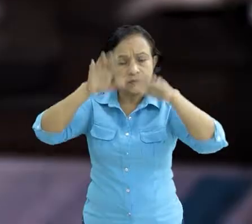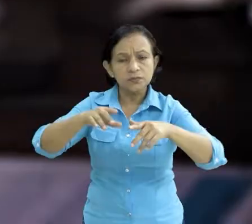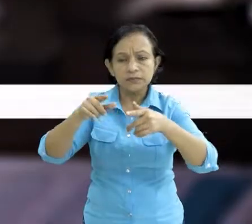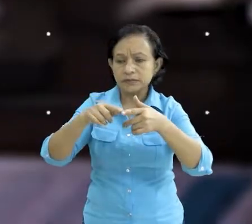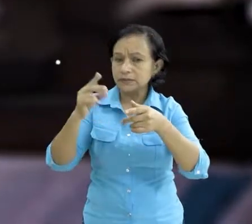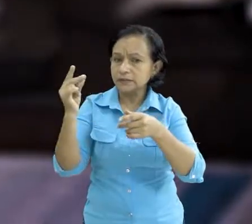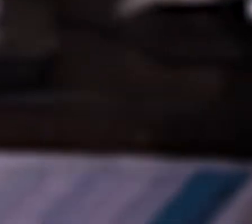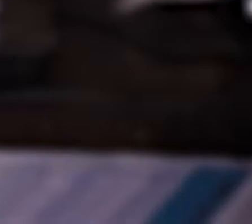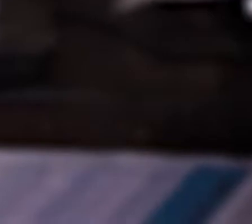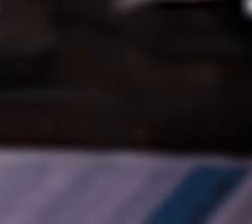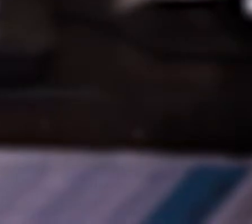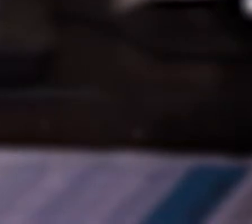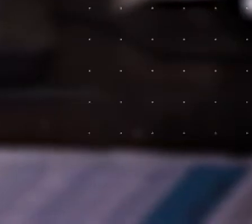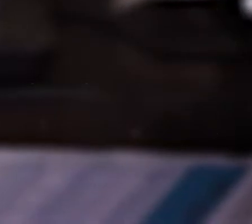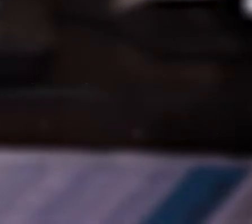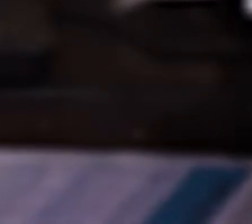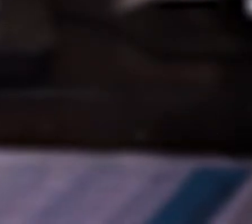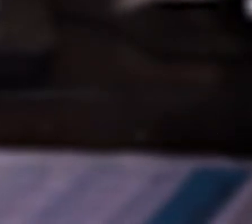manera oportuna y eficaz